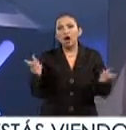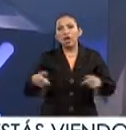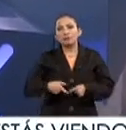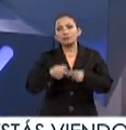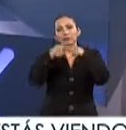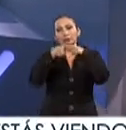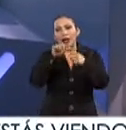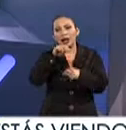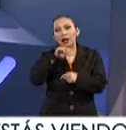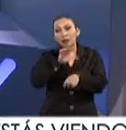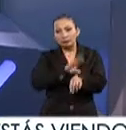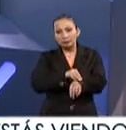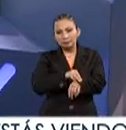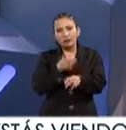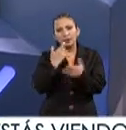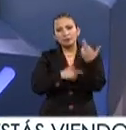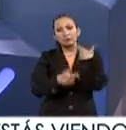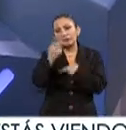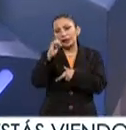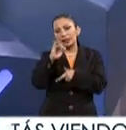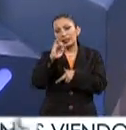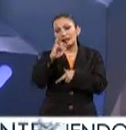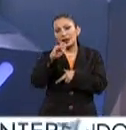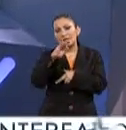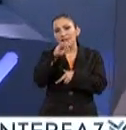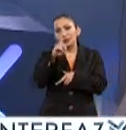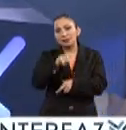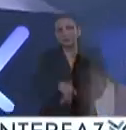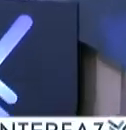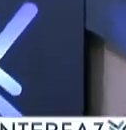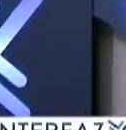breve pausa Ana Cris si me lo permite si regresamos después interpaz